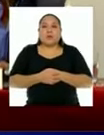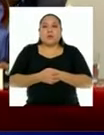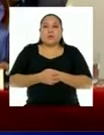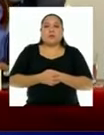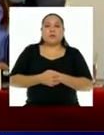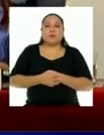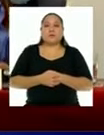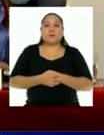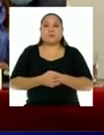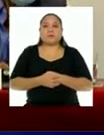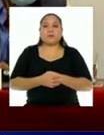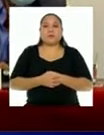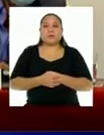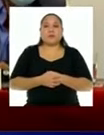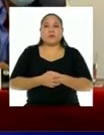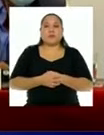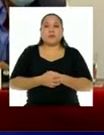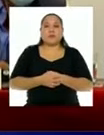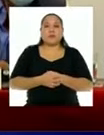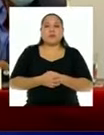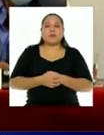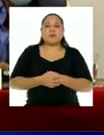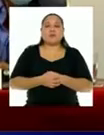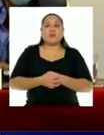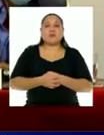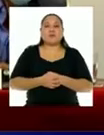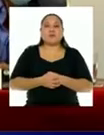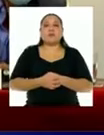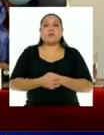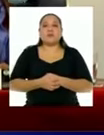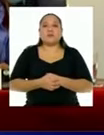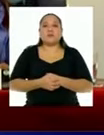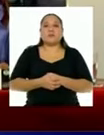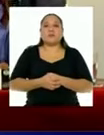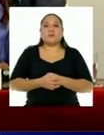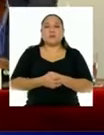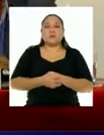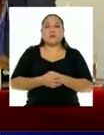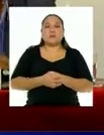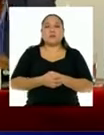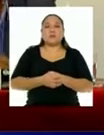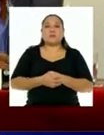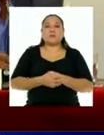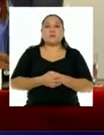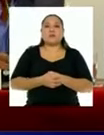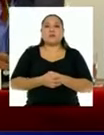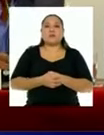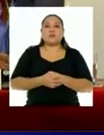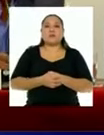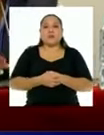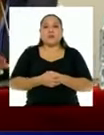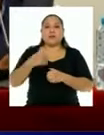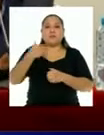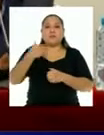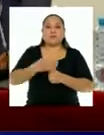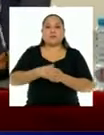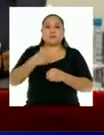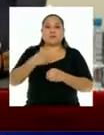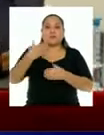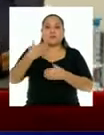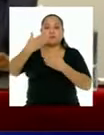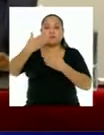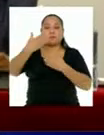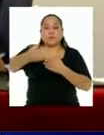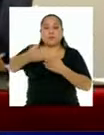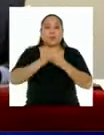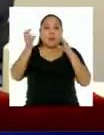¿Qué indica el reglamento para el retiro de la CPS? En los siguientes días, el Ministerio